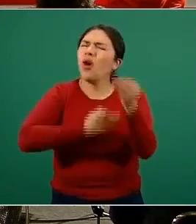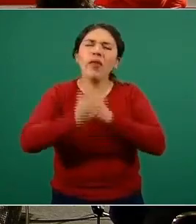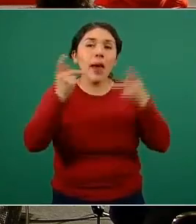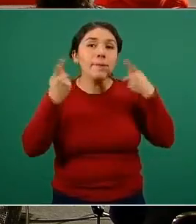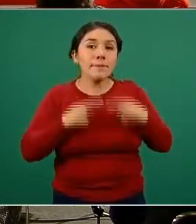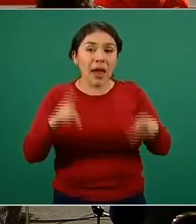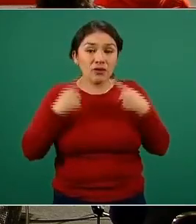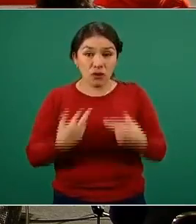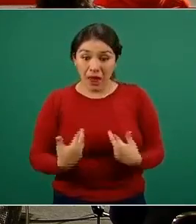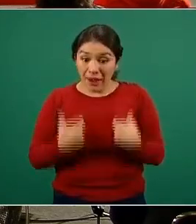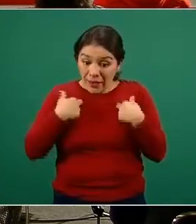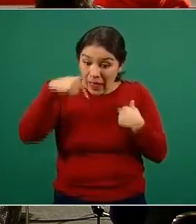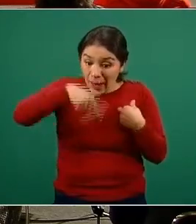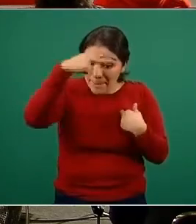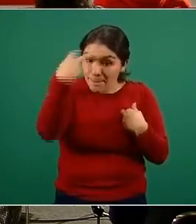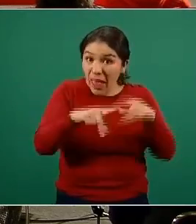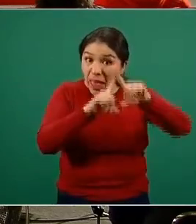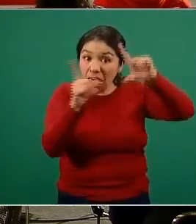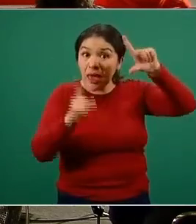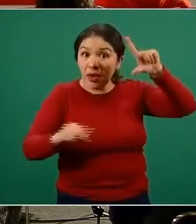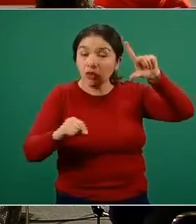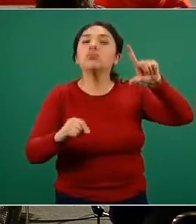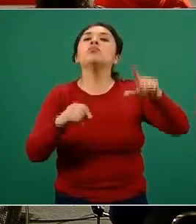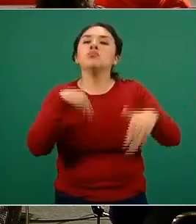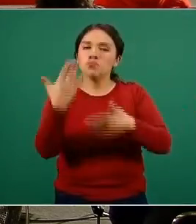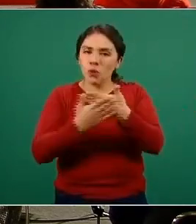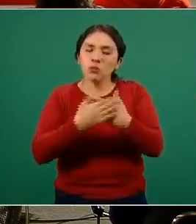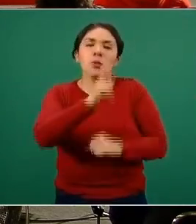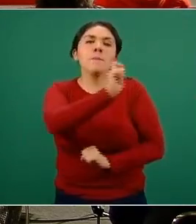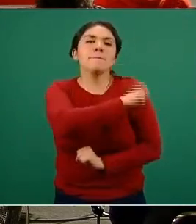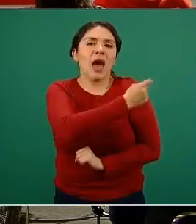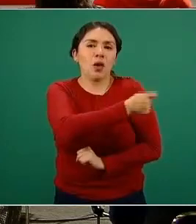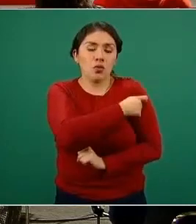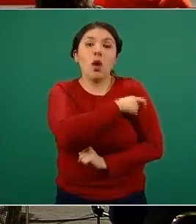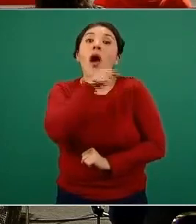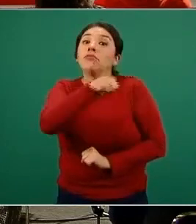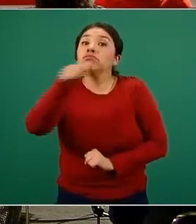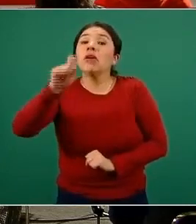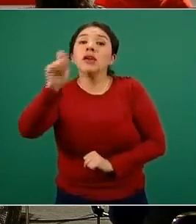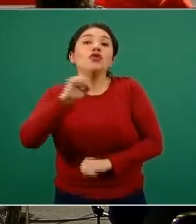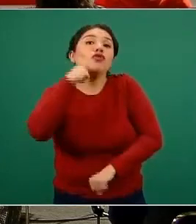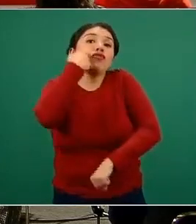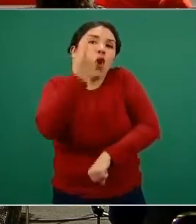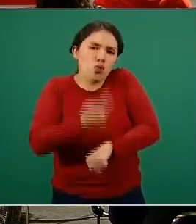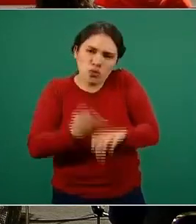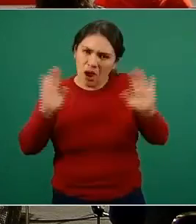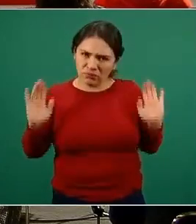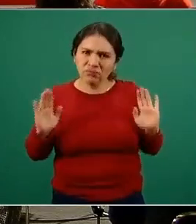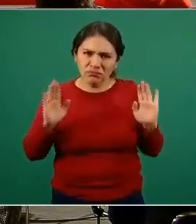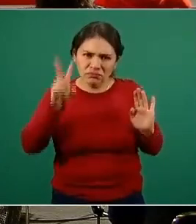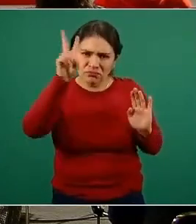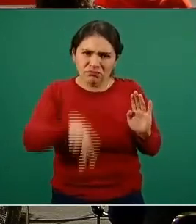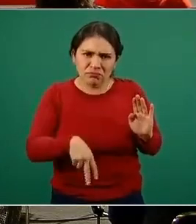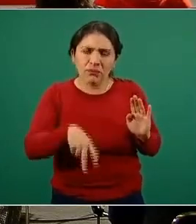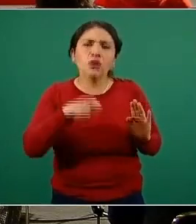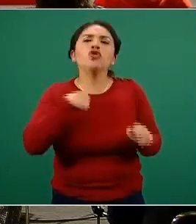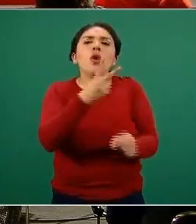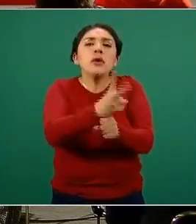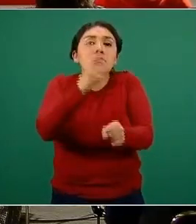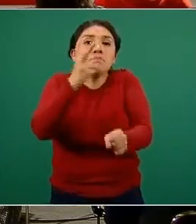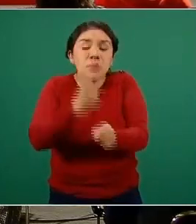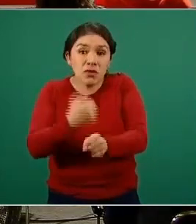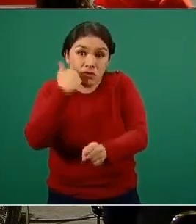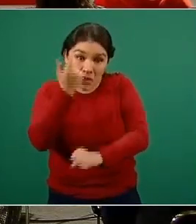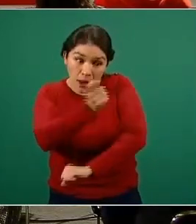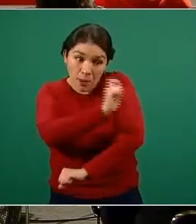residente en México será vacunada voluntariamente, por supuesto, voluntariamente será invitada